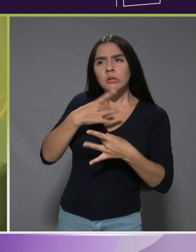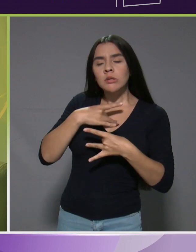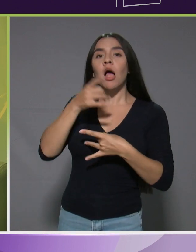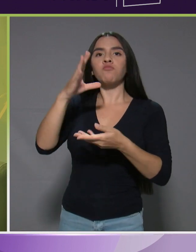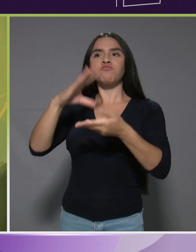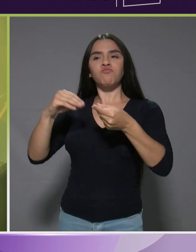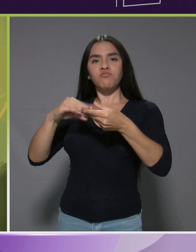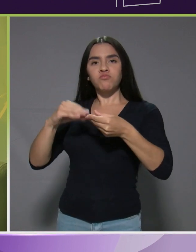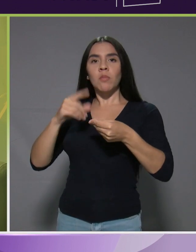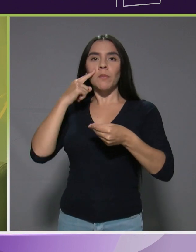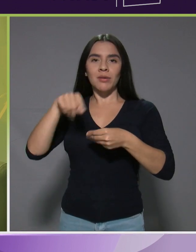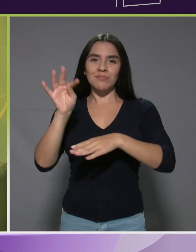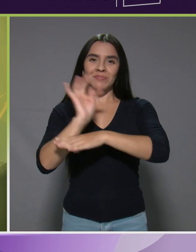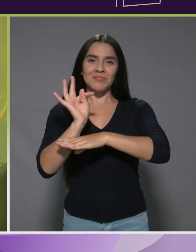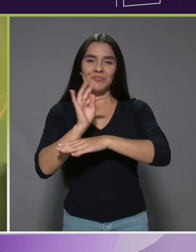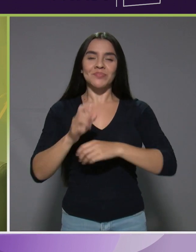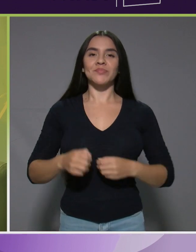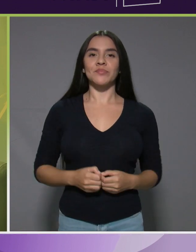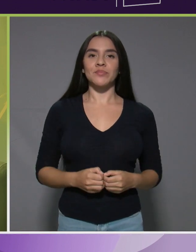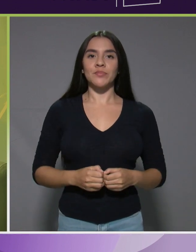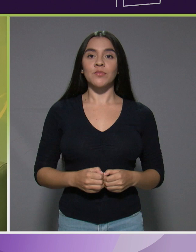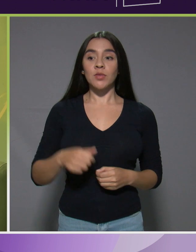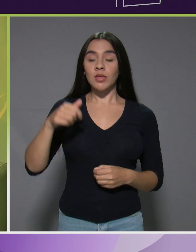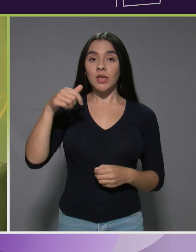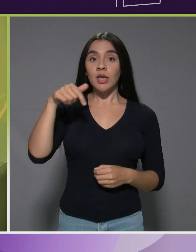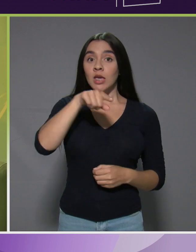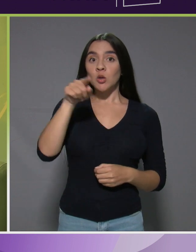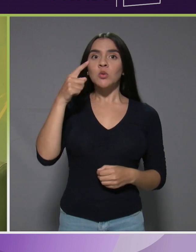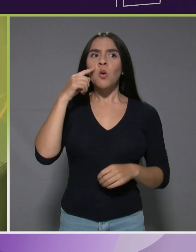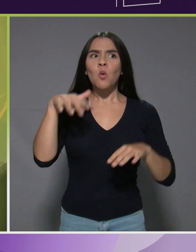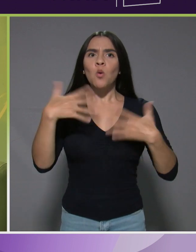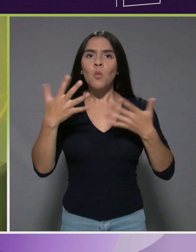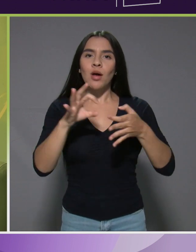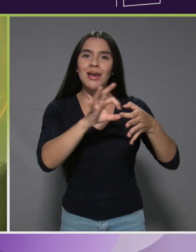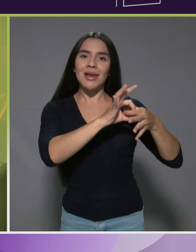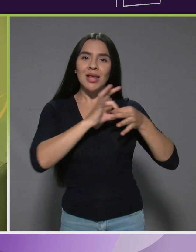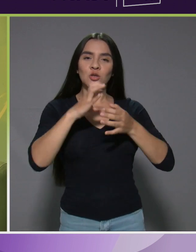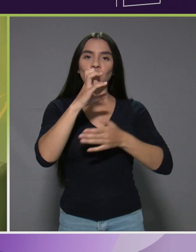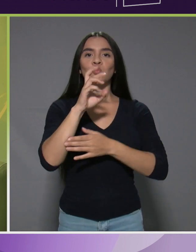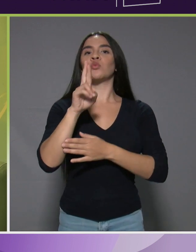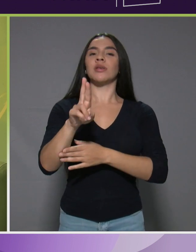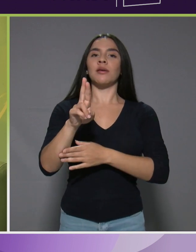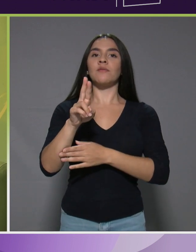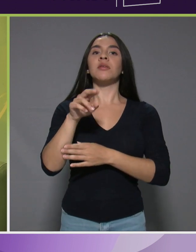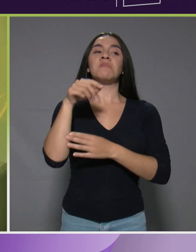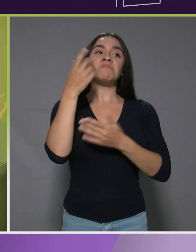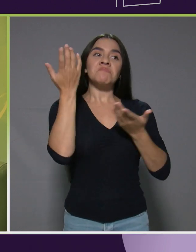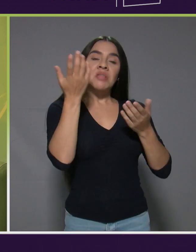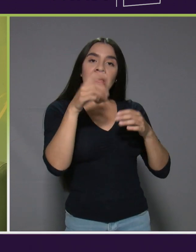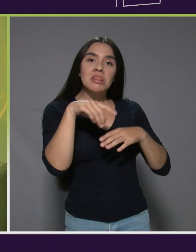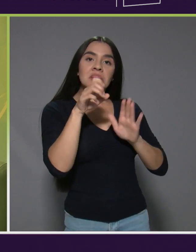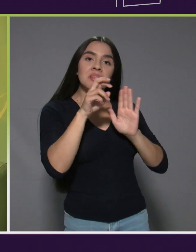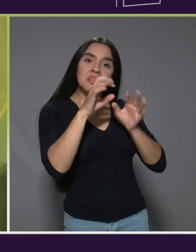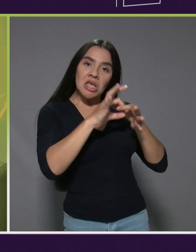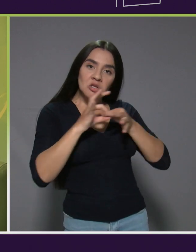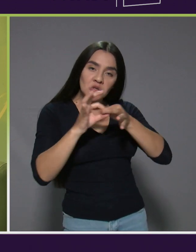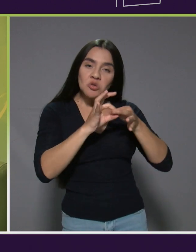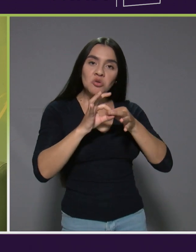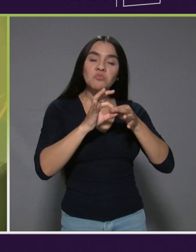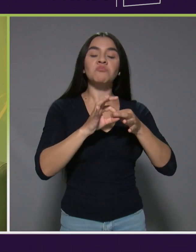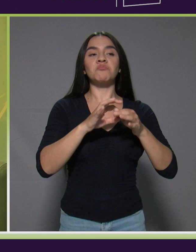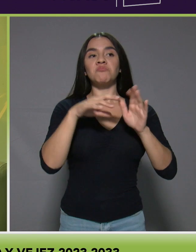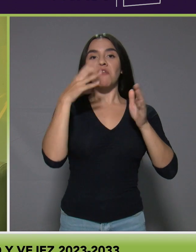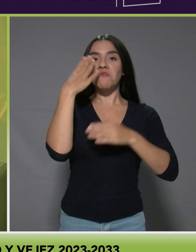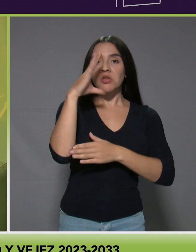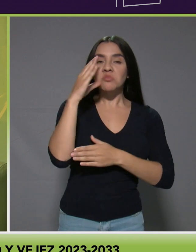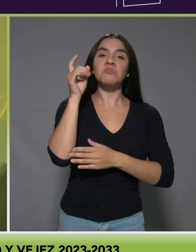en la televisión. Y nos encuentra como Nexos UCR, Facebook, Instagram, YouTube y TikTok. Ahora me encuentro